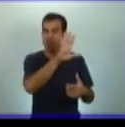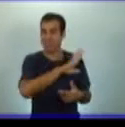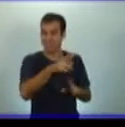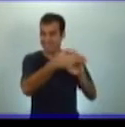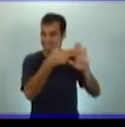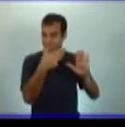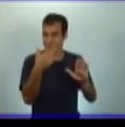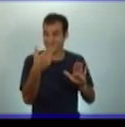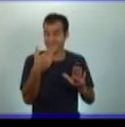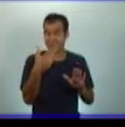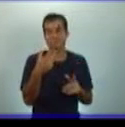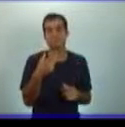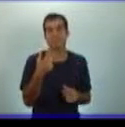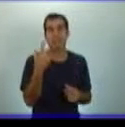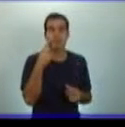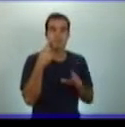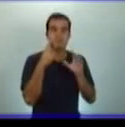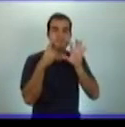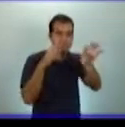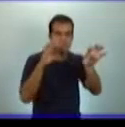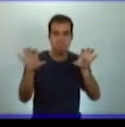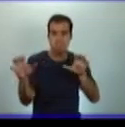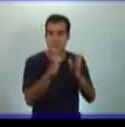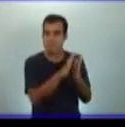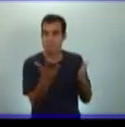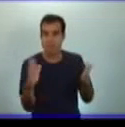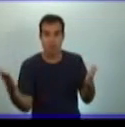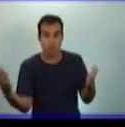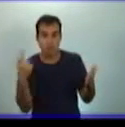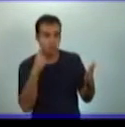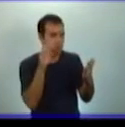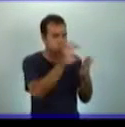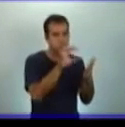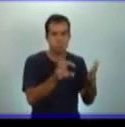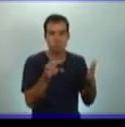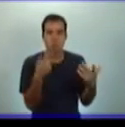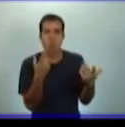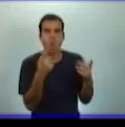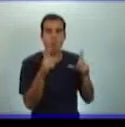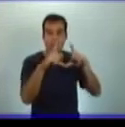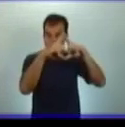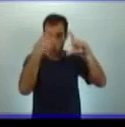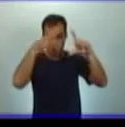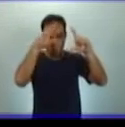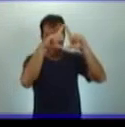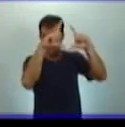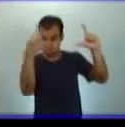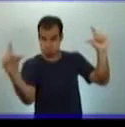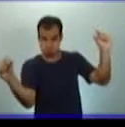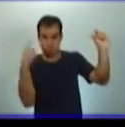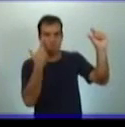localicen el mapa el lugar donde se aprobó cada constitución.